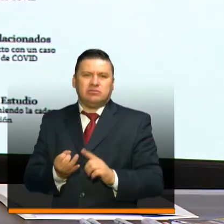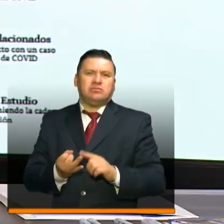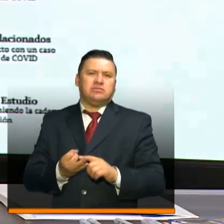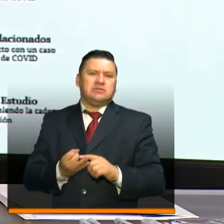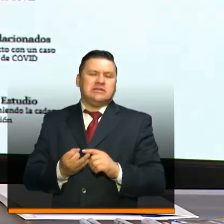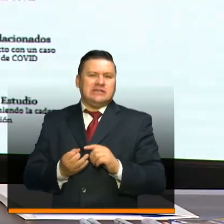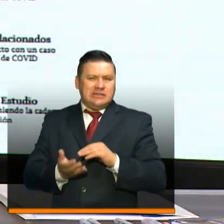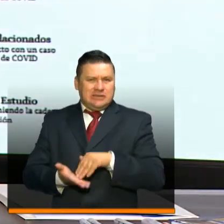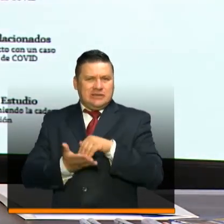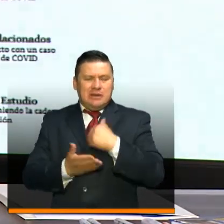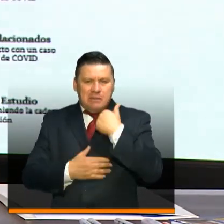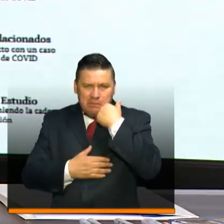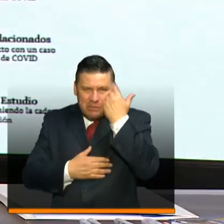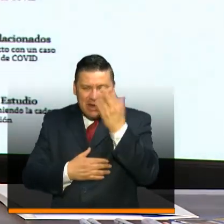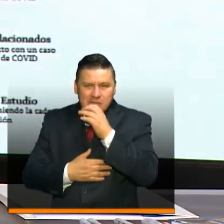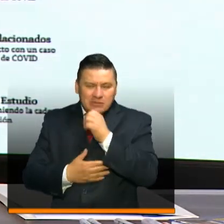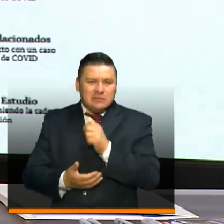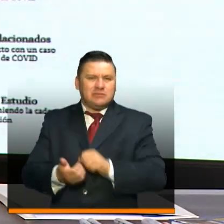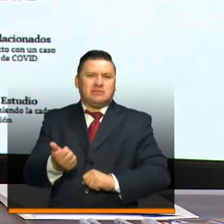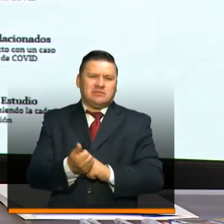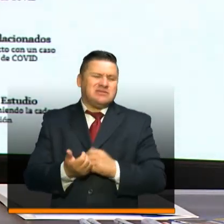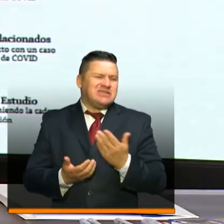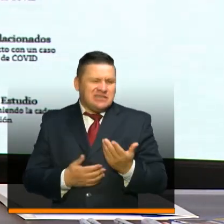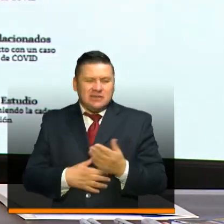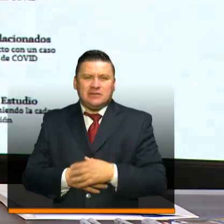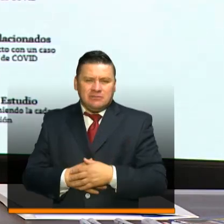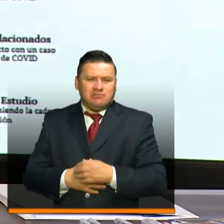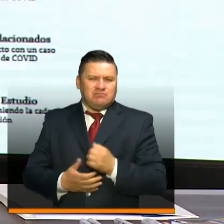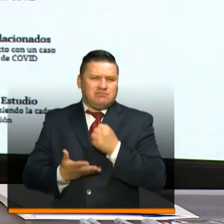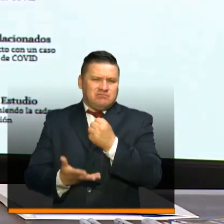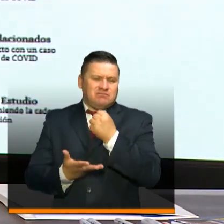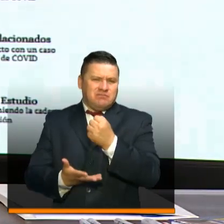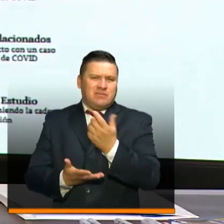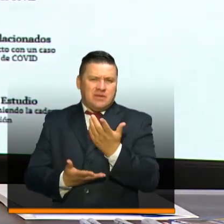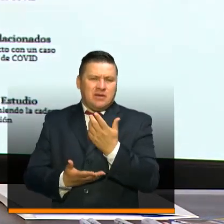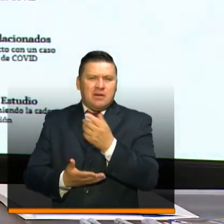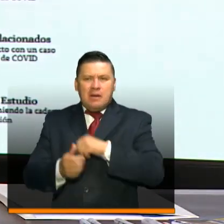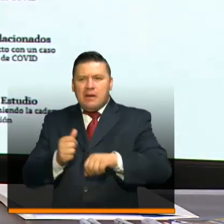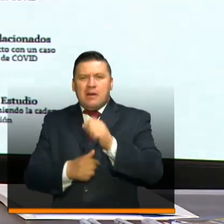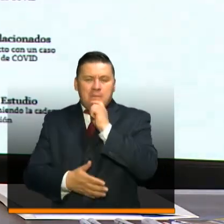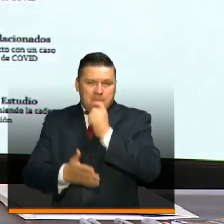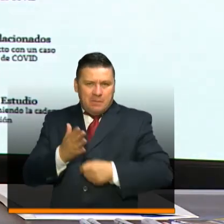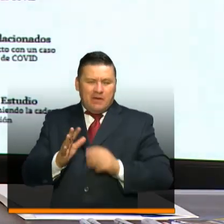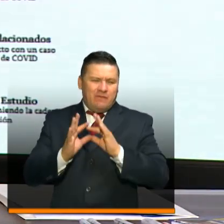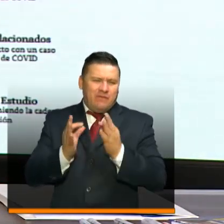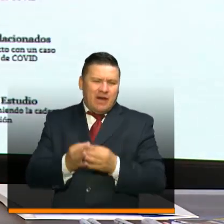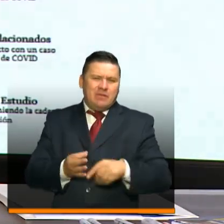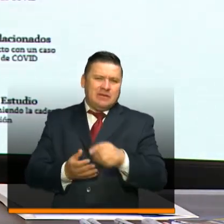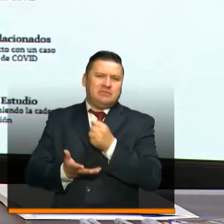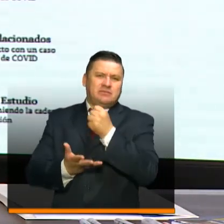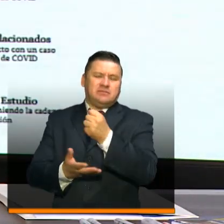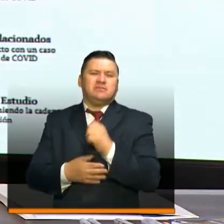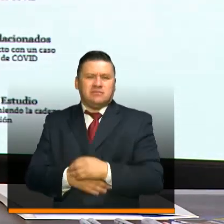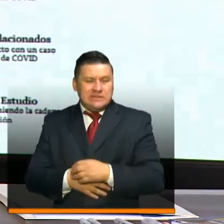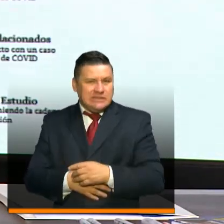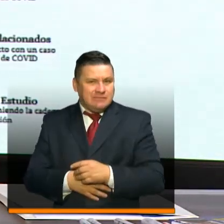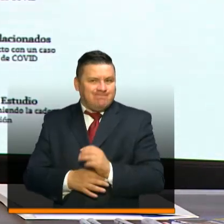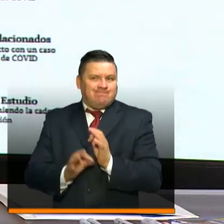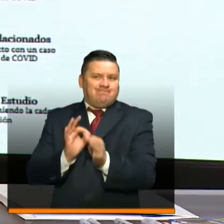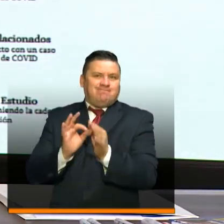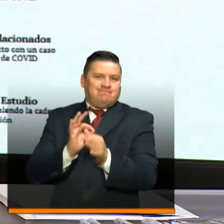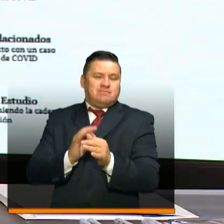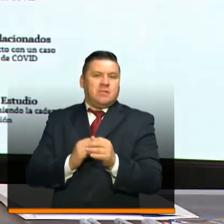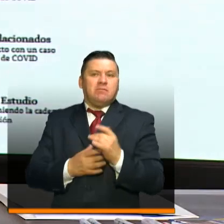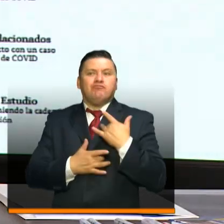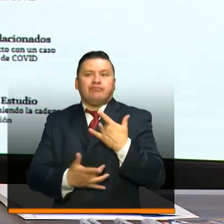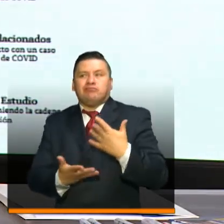el refuerzo al adulto mayor, lo que se ha venido entregando en materia de devolución del IVA a las familias más vulnerables, lo que será el